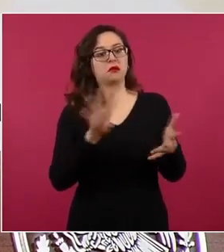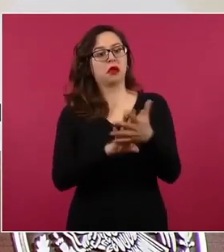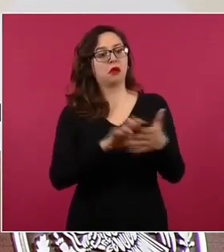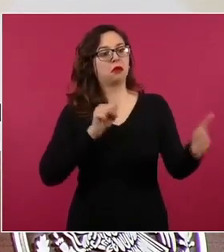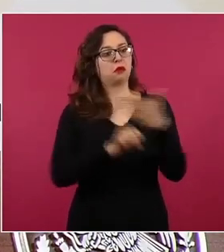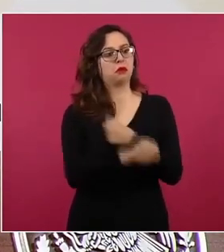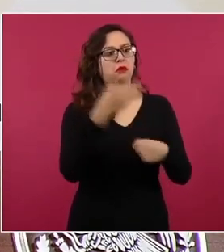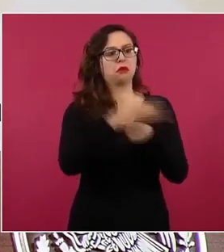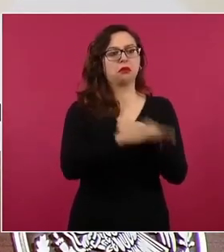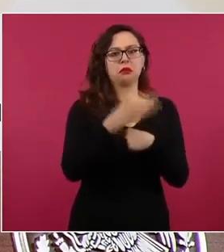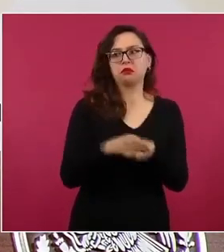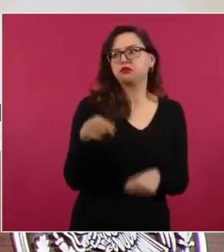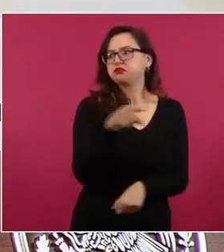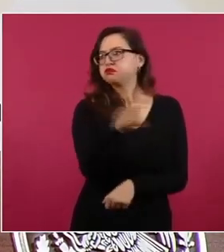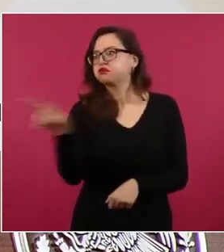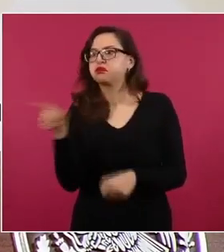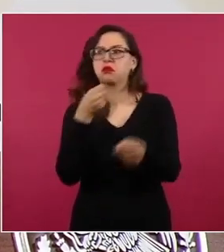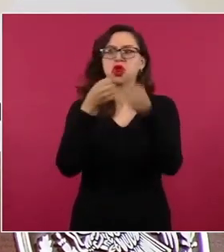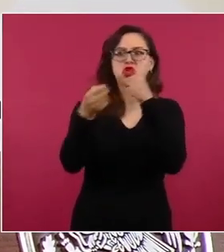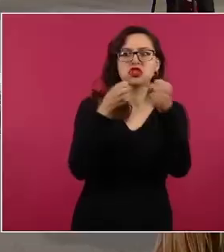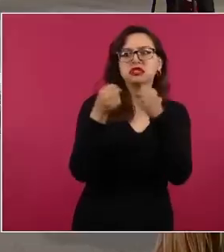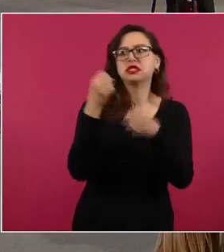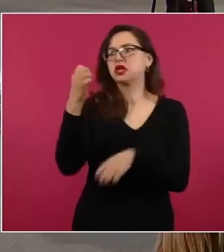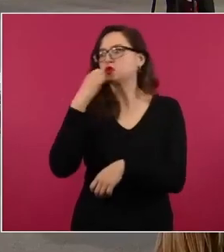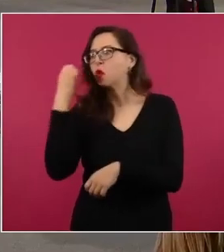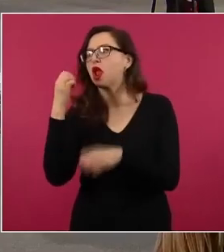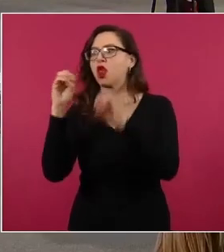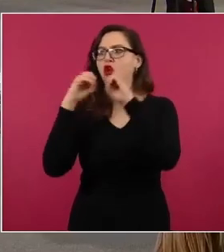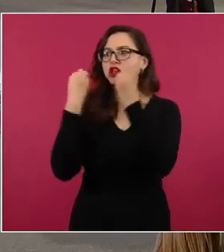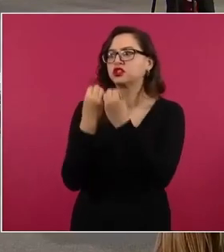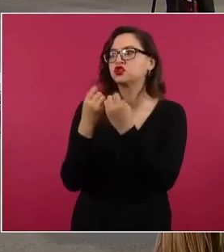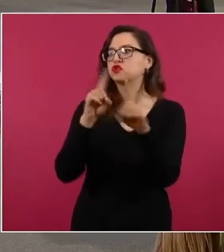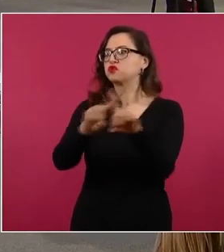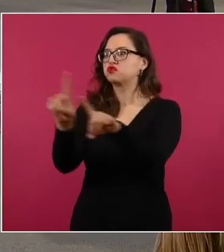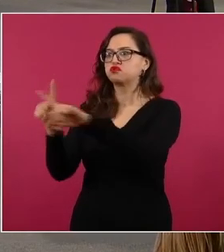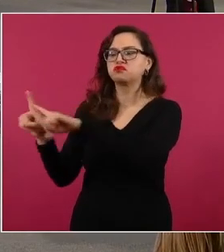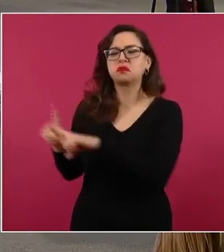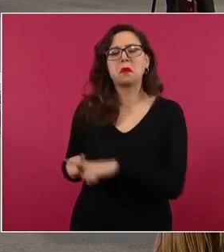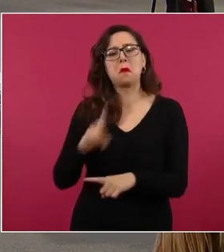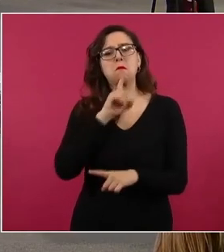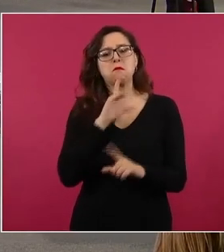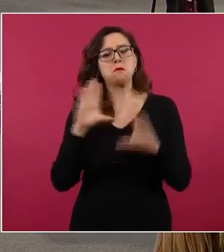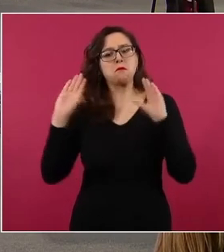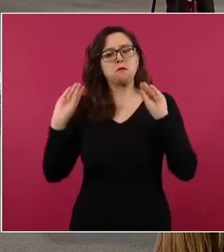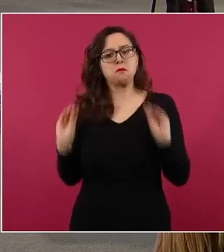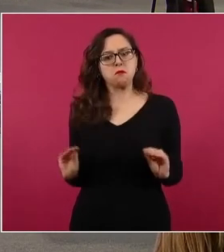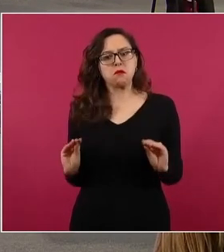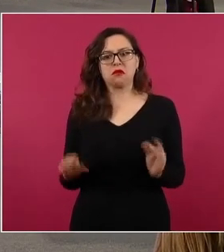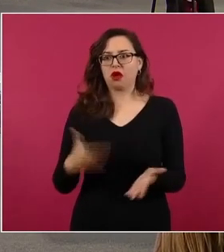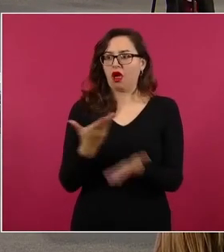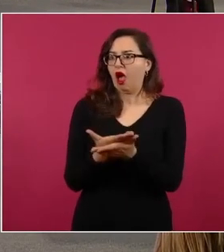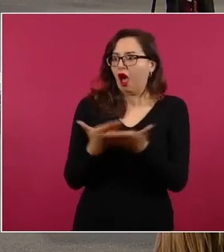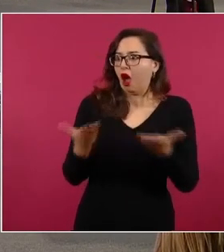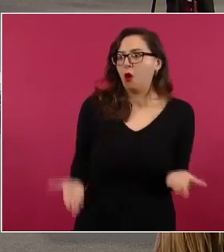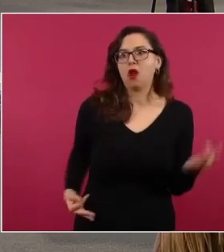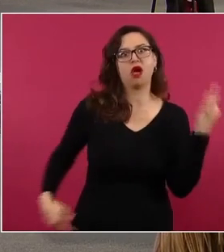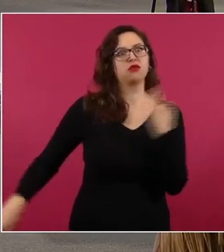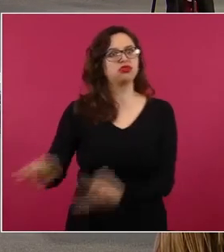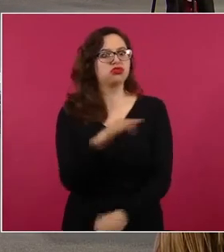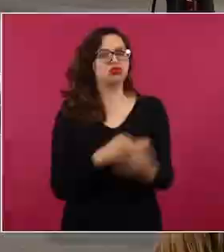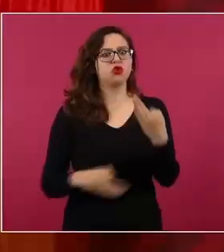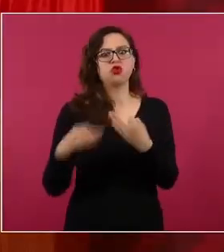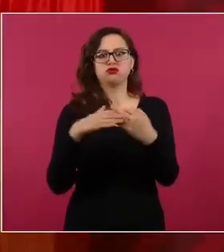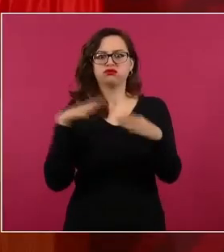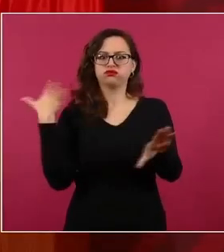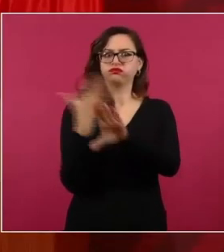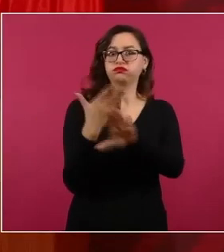opinión pública. Y eso pues llama la atención y pues lo dejamos a criterio de los ciudadanos que